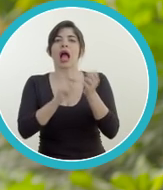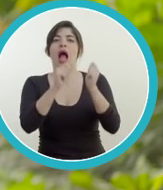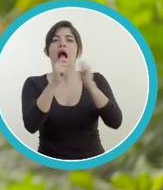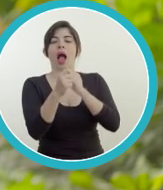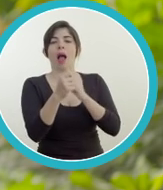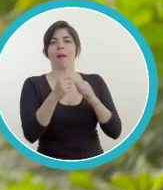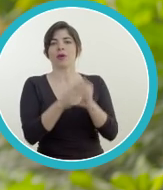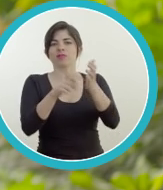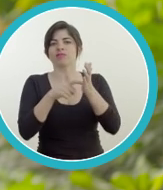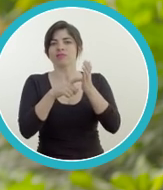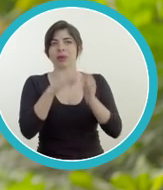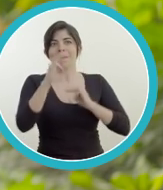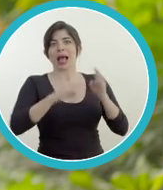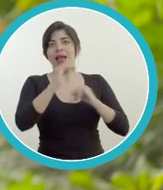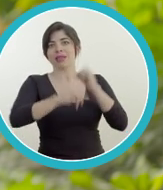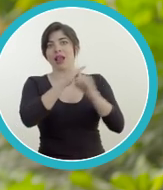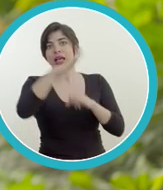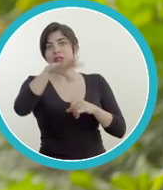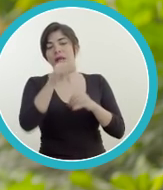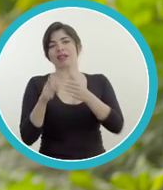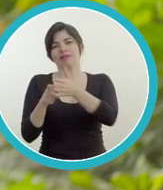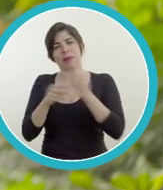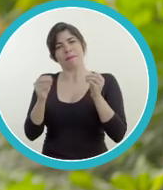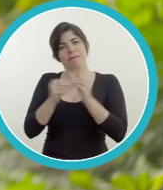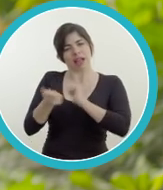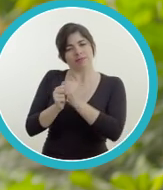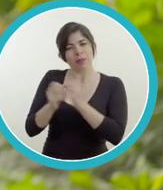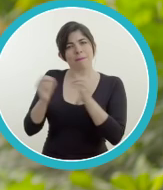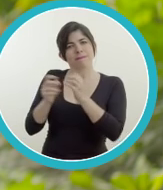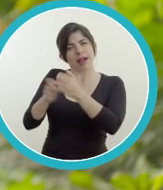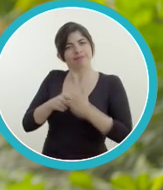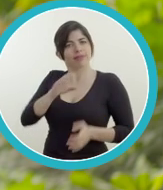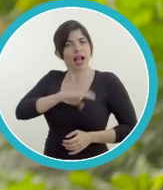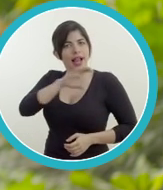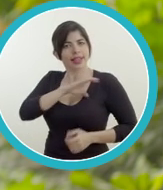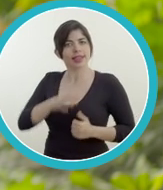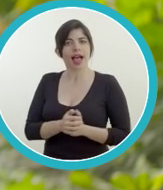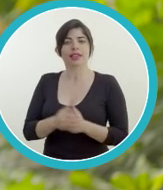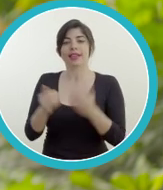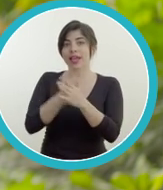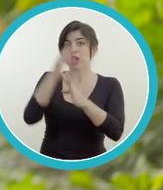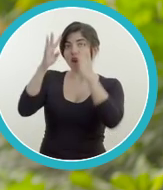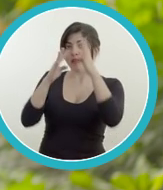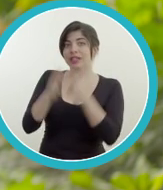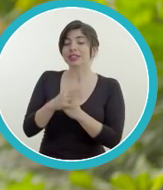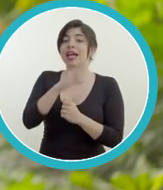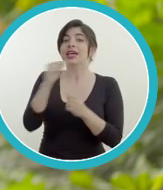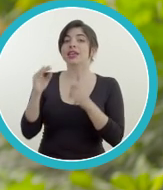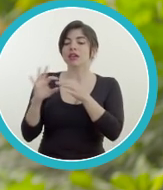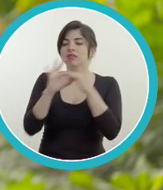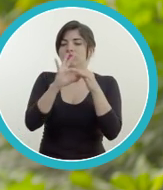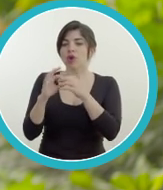condiciones actuales del mercado. Más competitivos, con más exigencias de calidad, innovación y vínculo